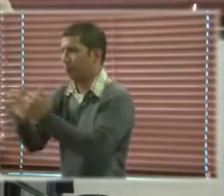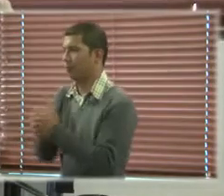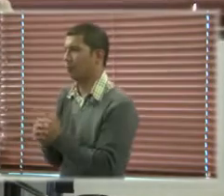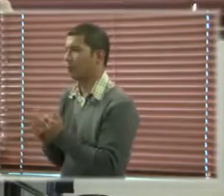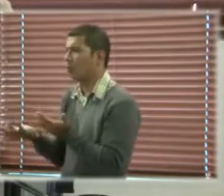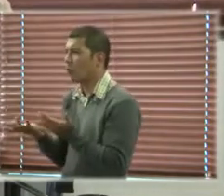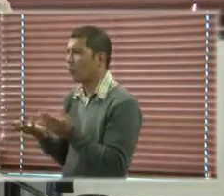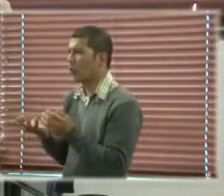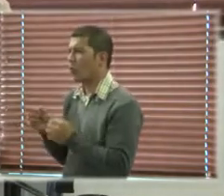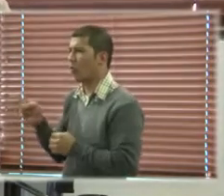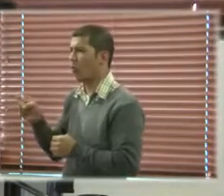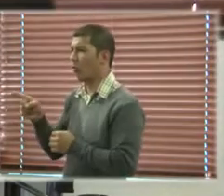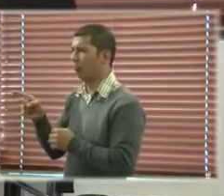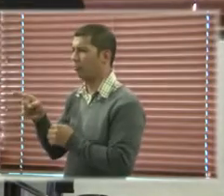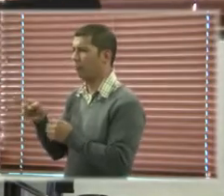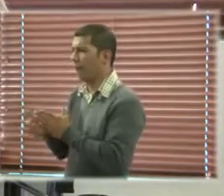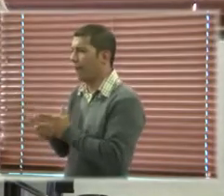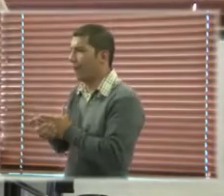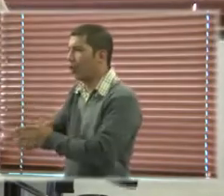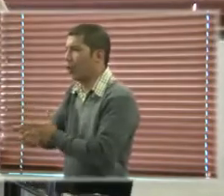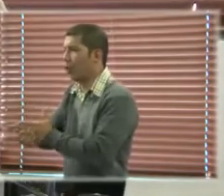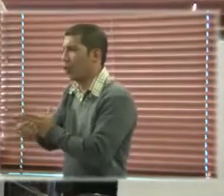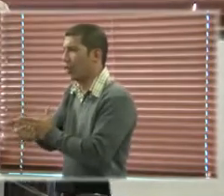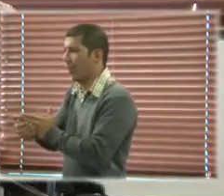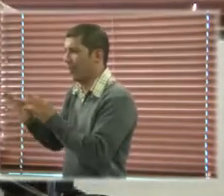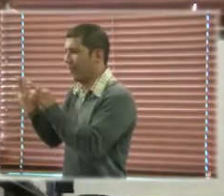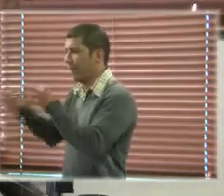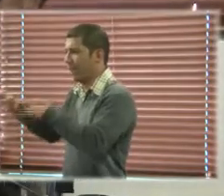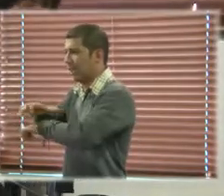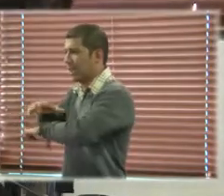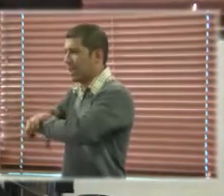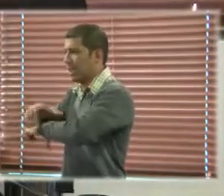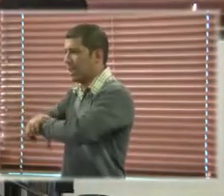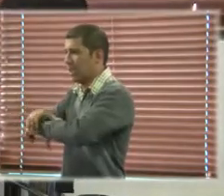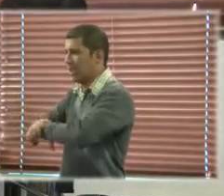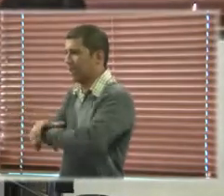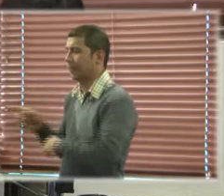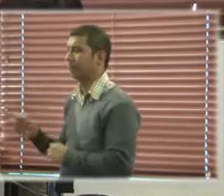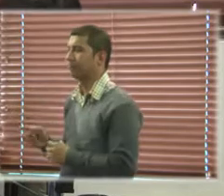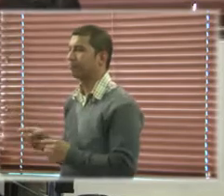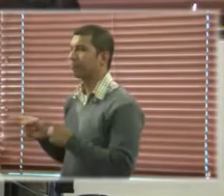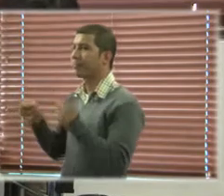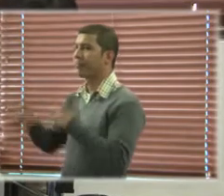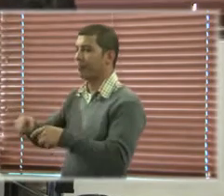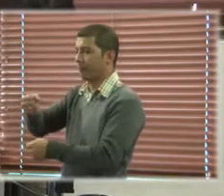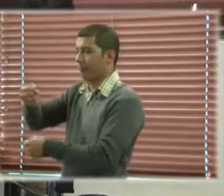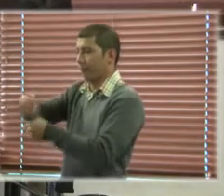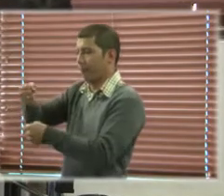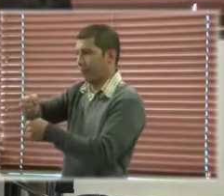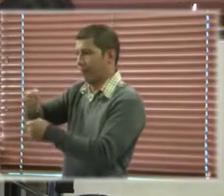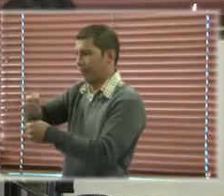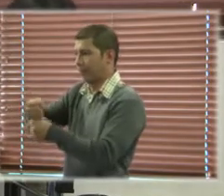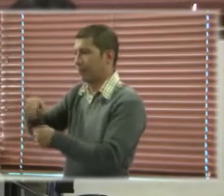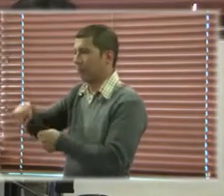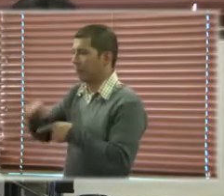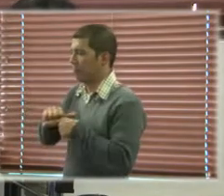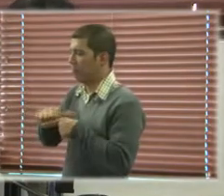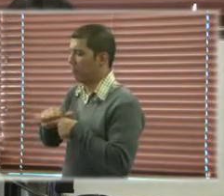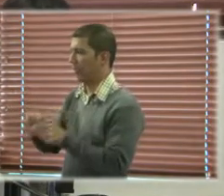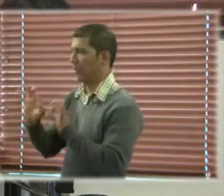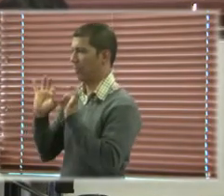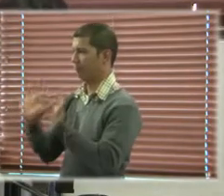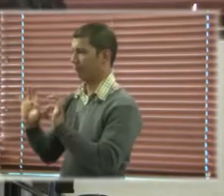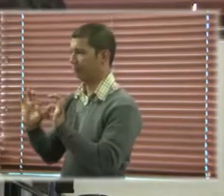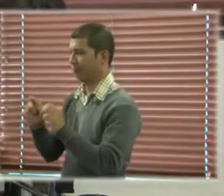la metodología Making It Work y también sobre el trabajo de buenas prácticas para la